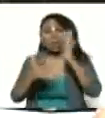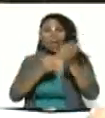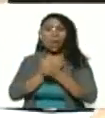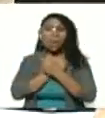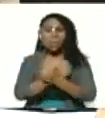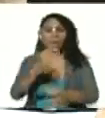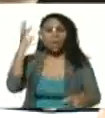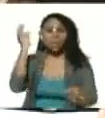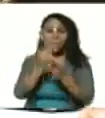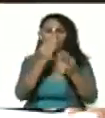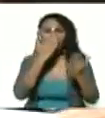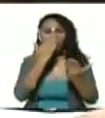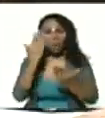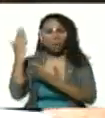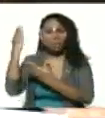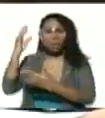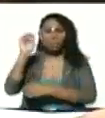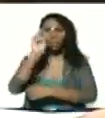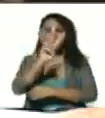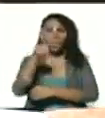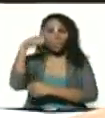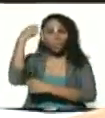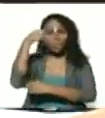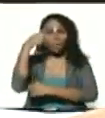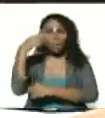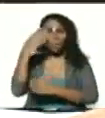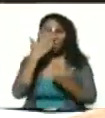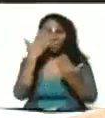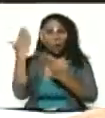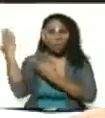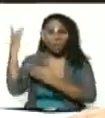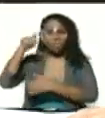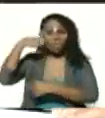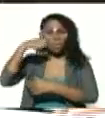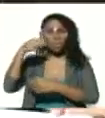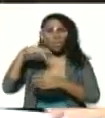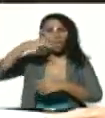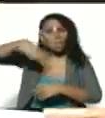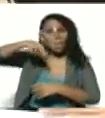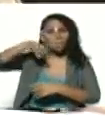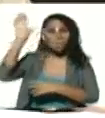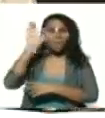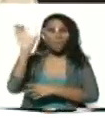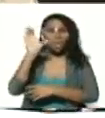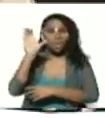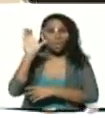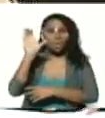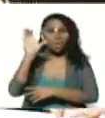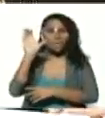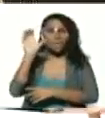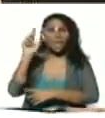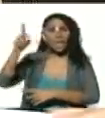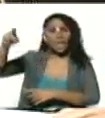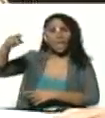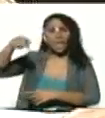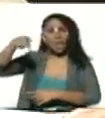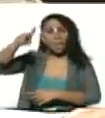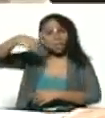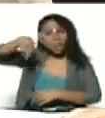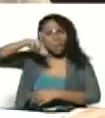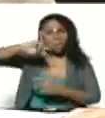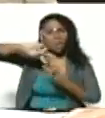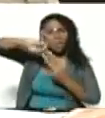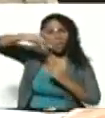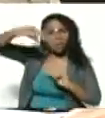y la fe vamos a ver son dos videitos vamos a ver los videos de la plaza Caracas y la plaza Diego Ibarra